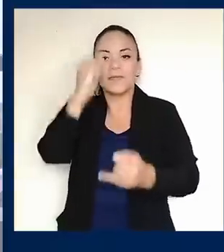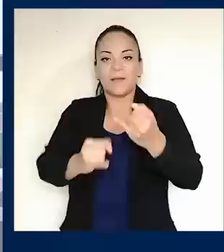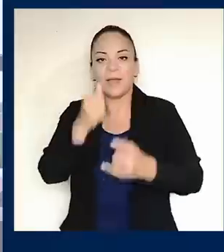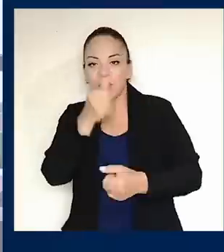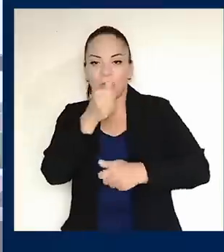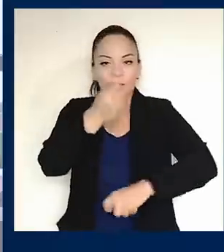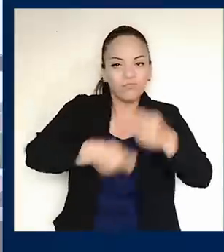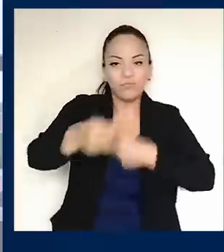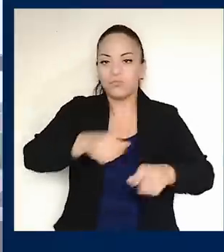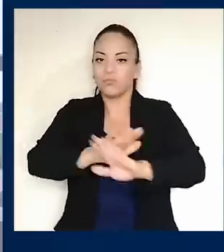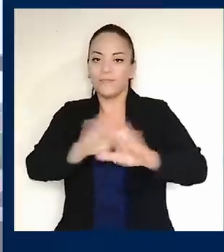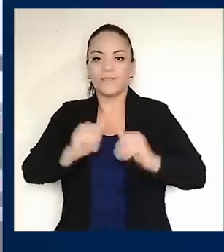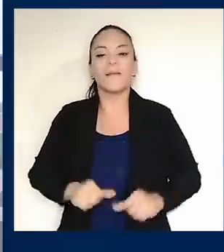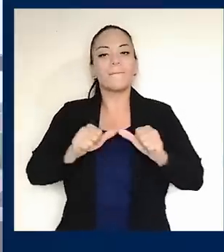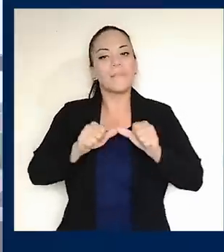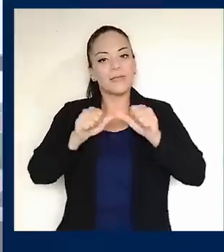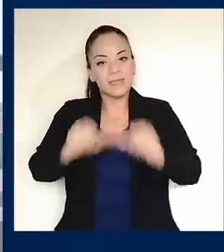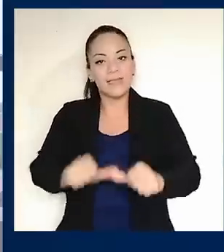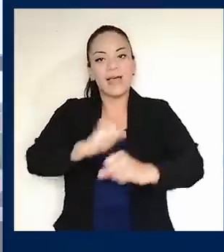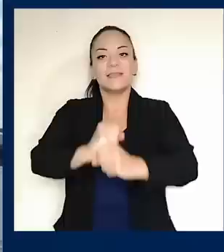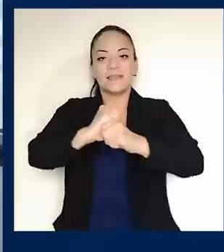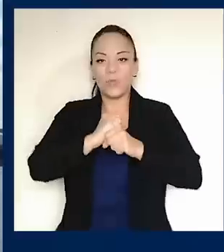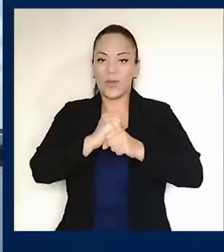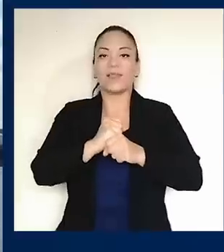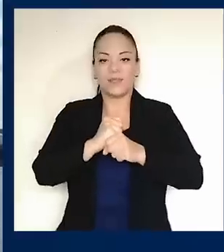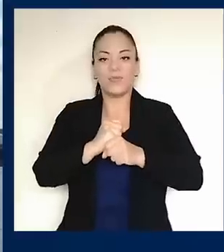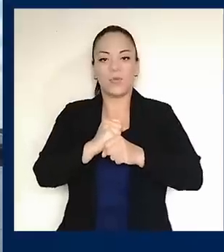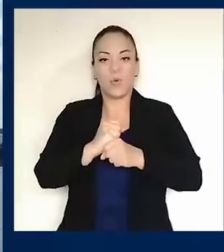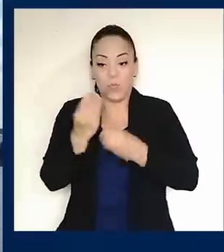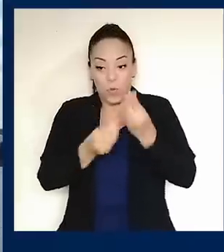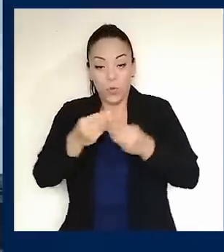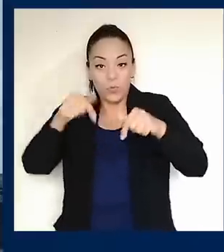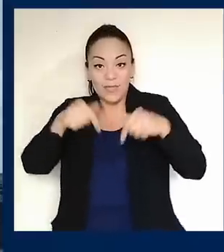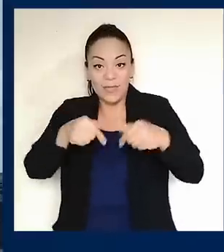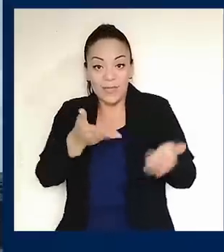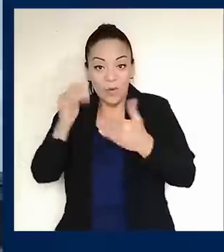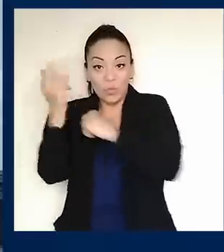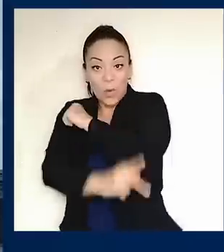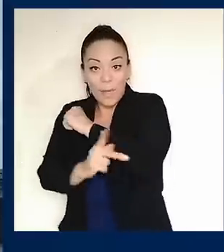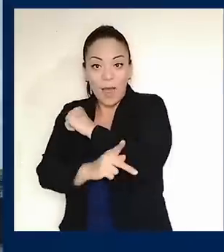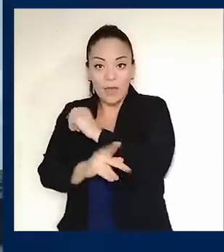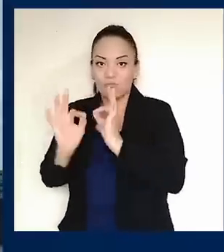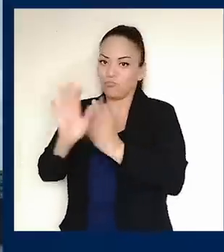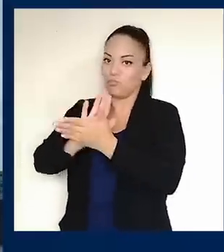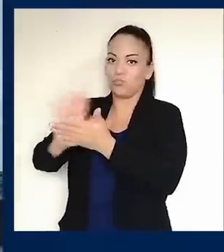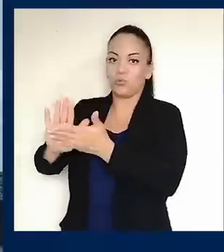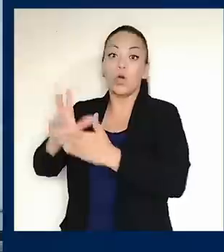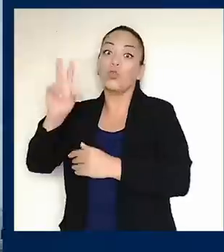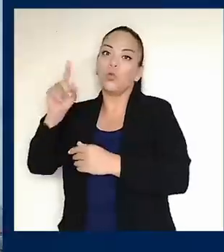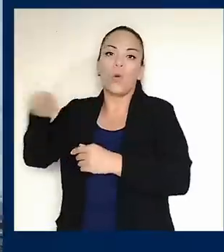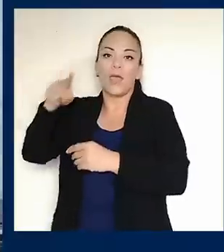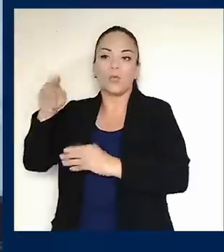narcotráfico para seguir asegurando nuestras exportaciones, que no nos cierren mercados,